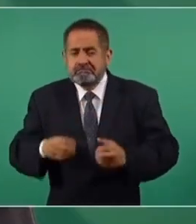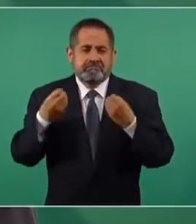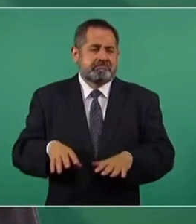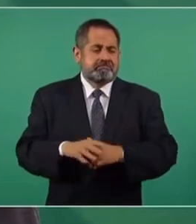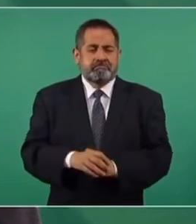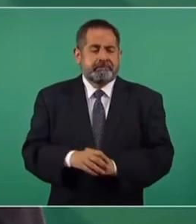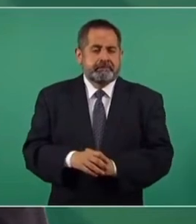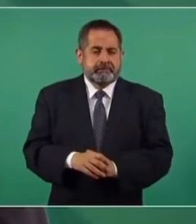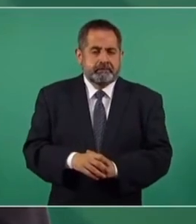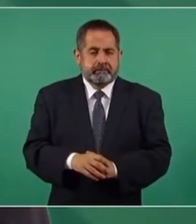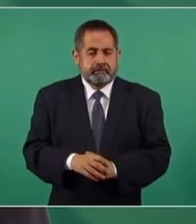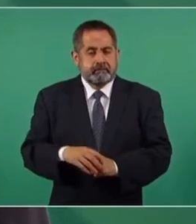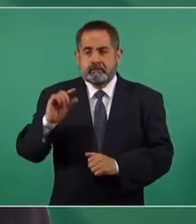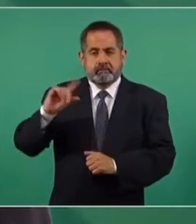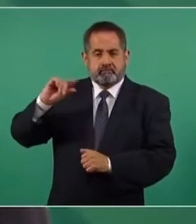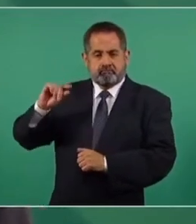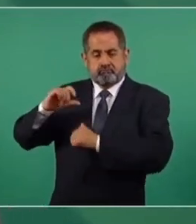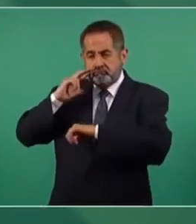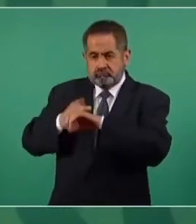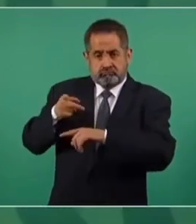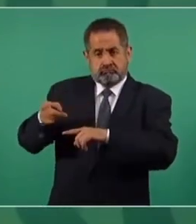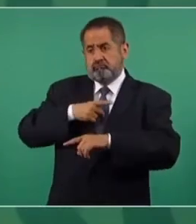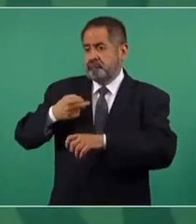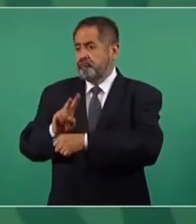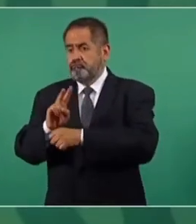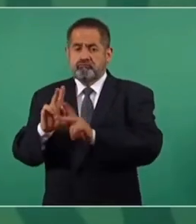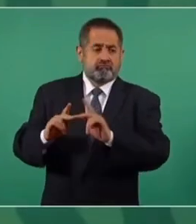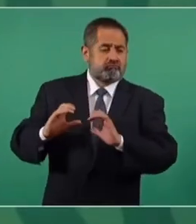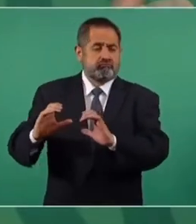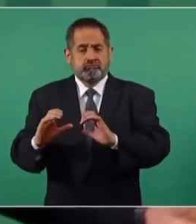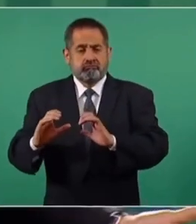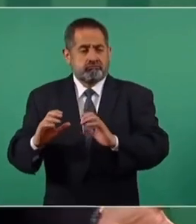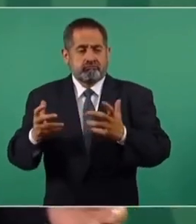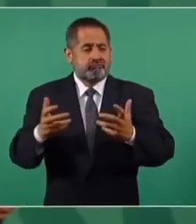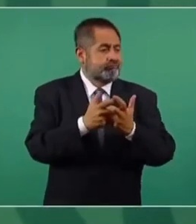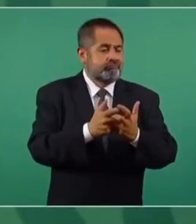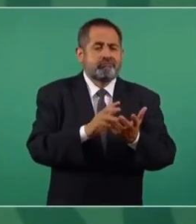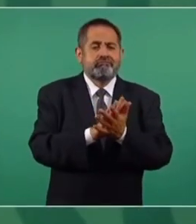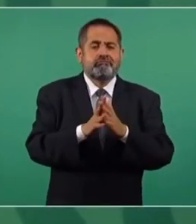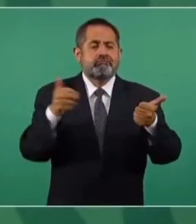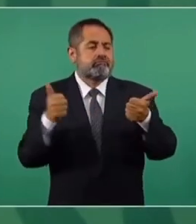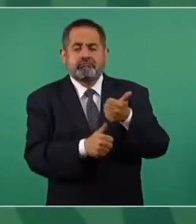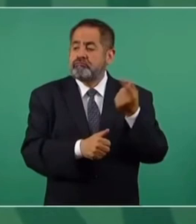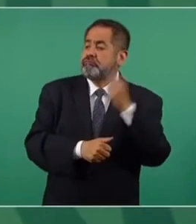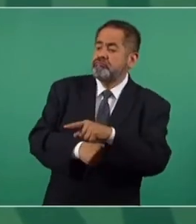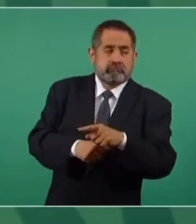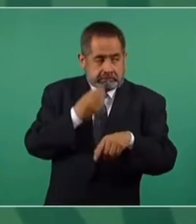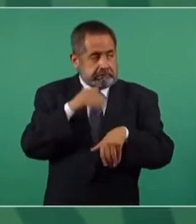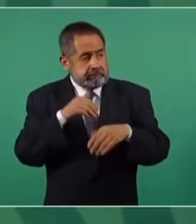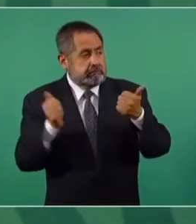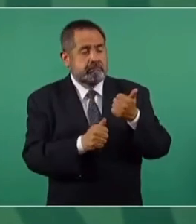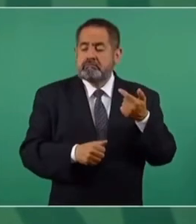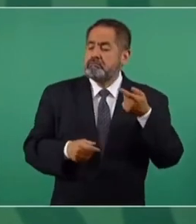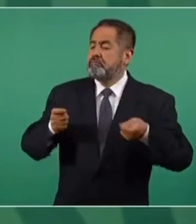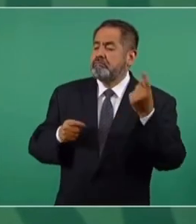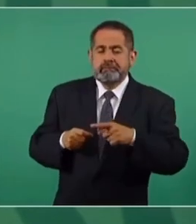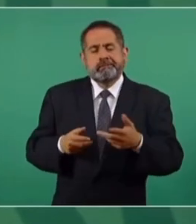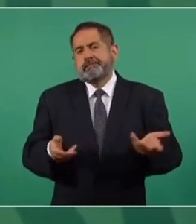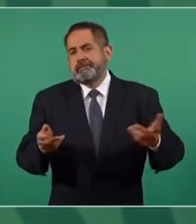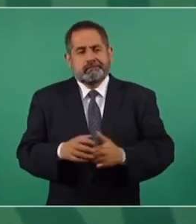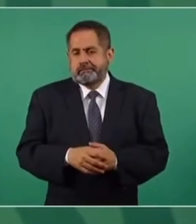porque la autoridad, que es la responsable, pues ya está subordinada a la delincuencia